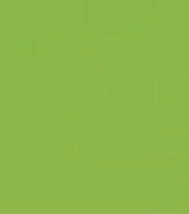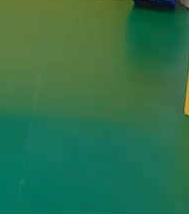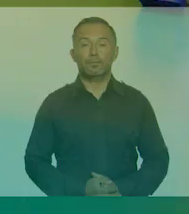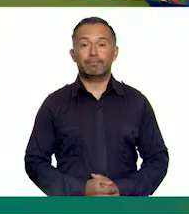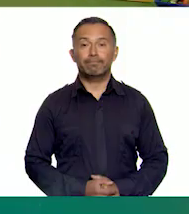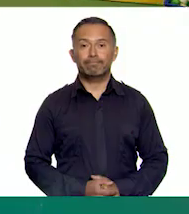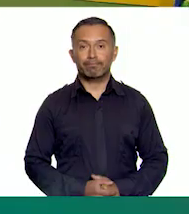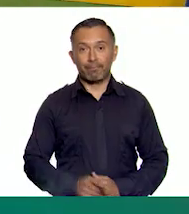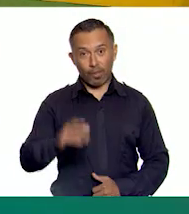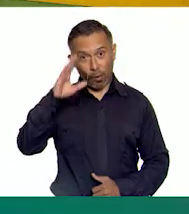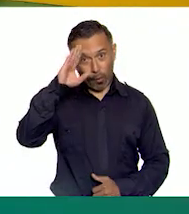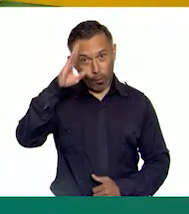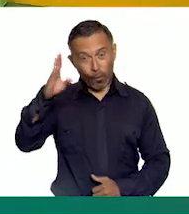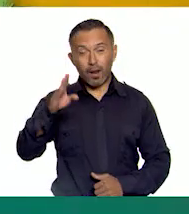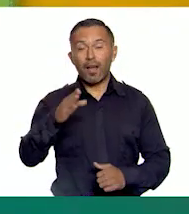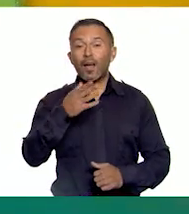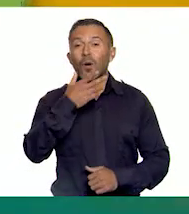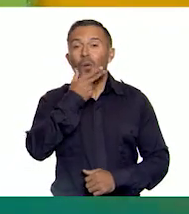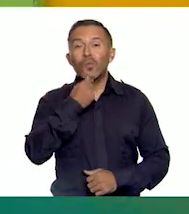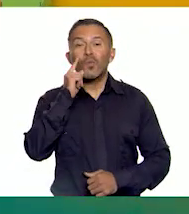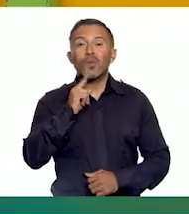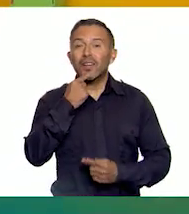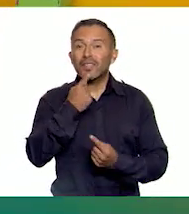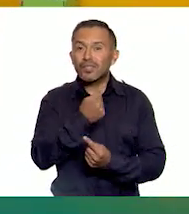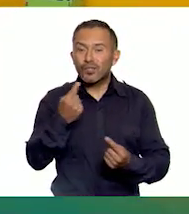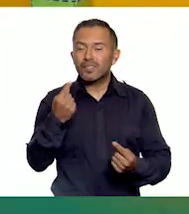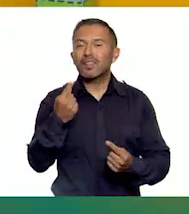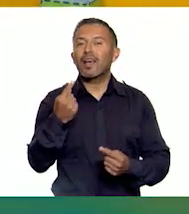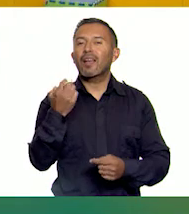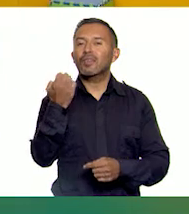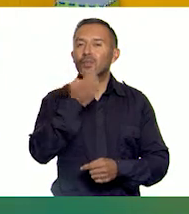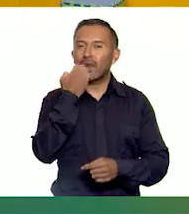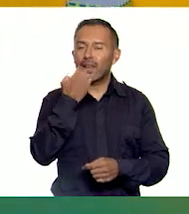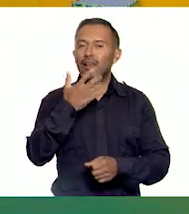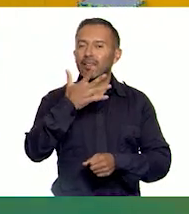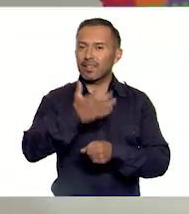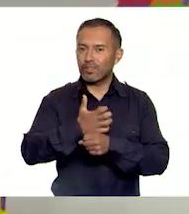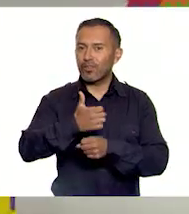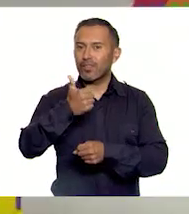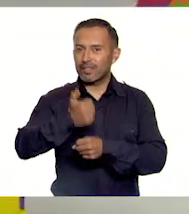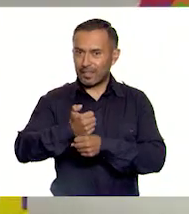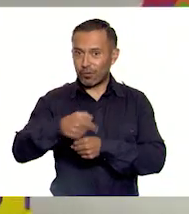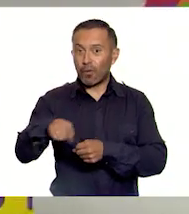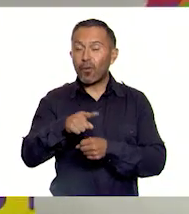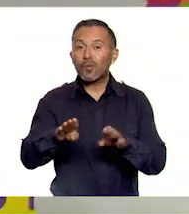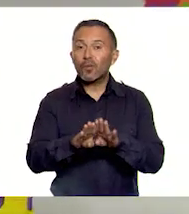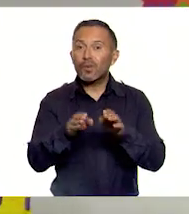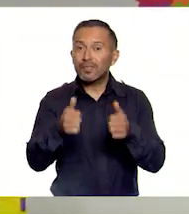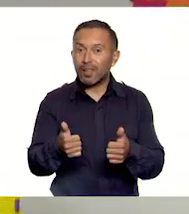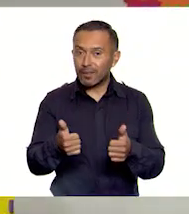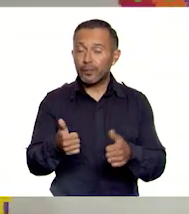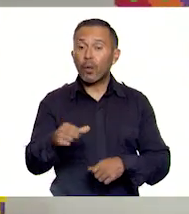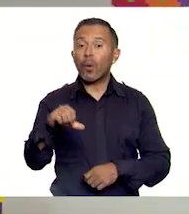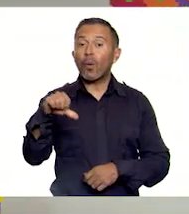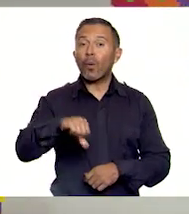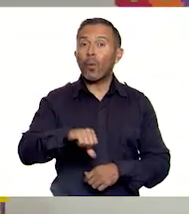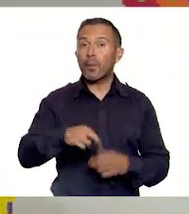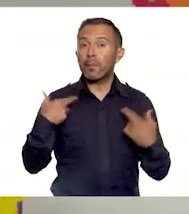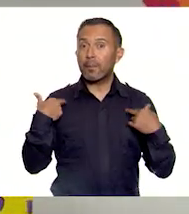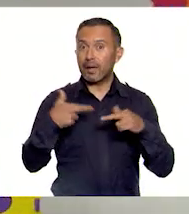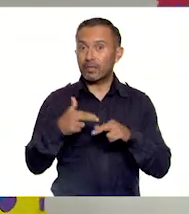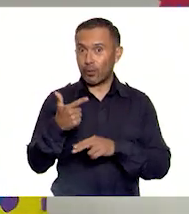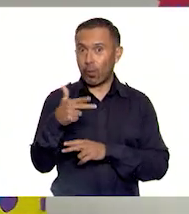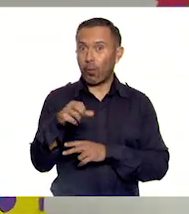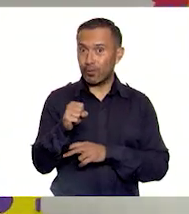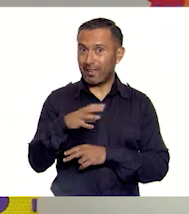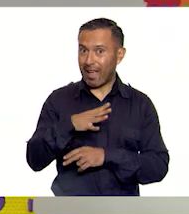Hola, ¿cómo están, niñas y niños del ciclo 3 de quinto y sexto grado? El día de hoy tenemos al maestro Gus y vamos a